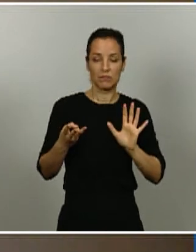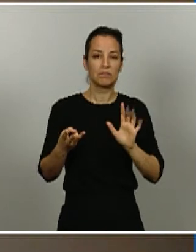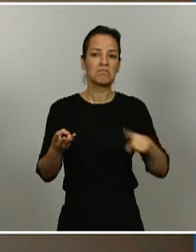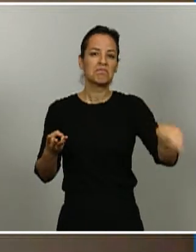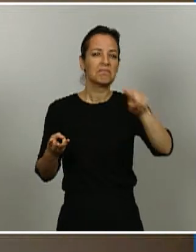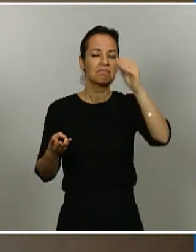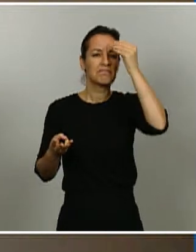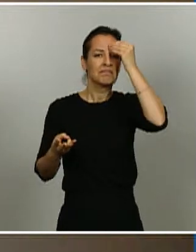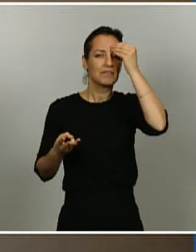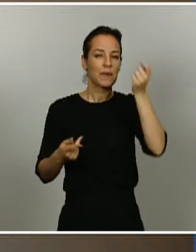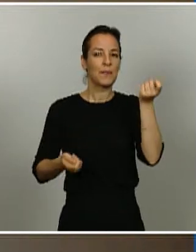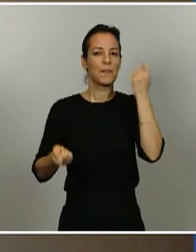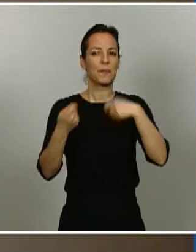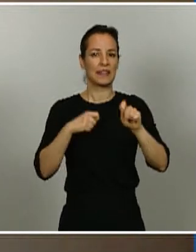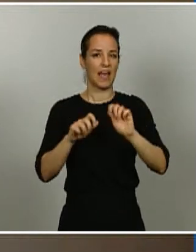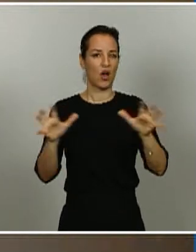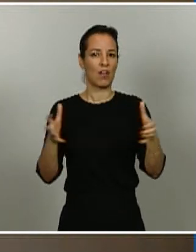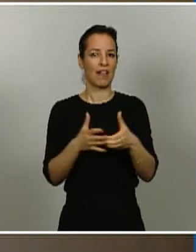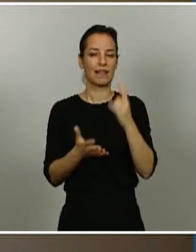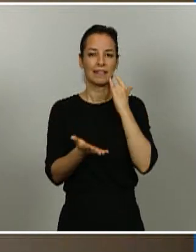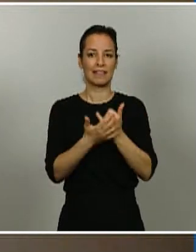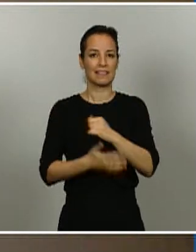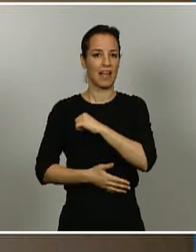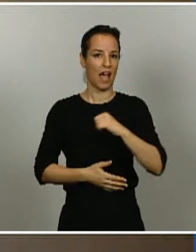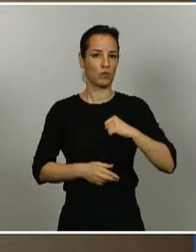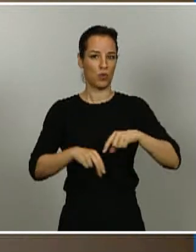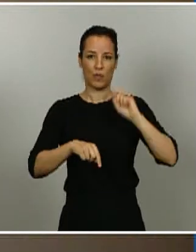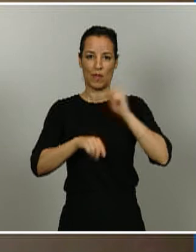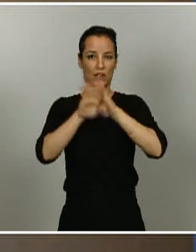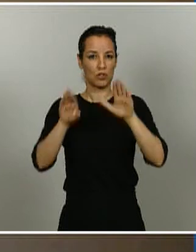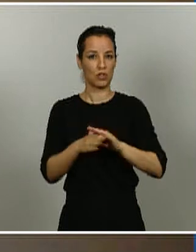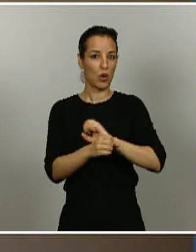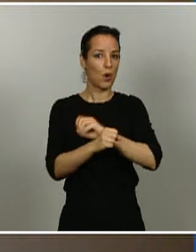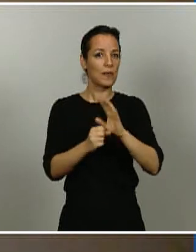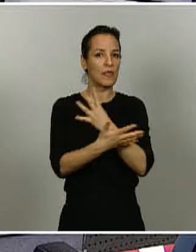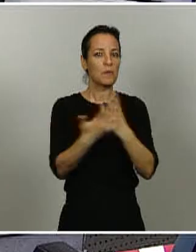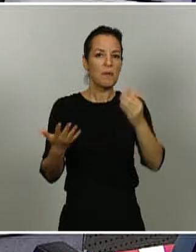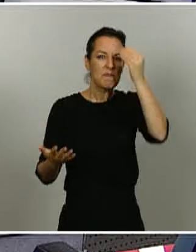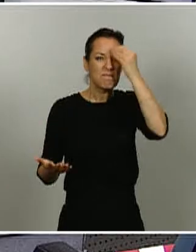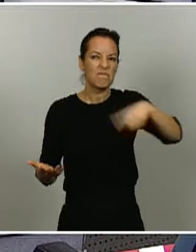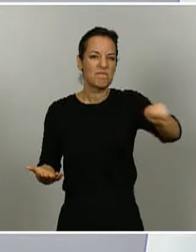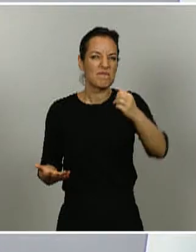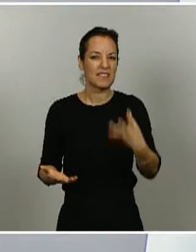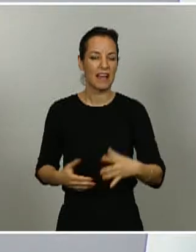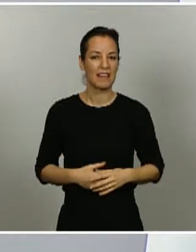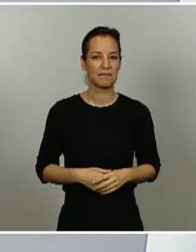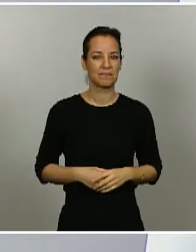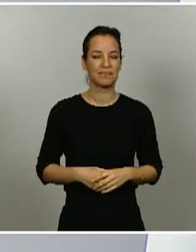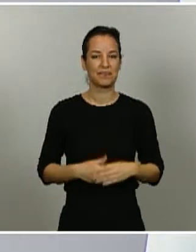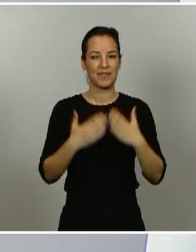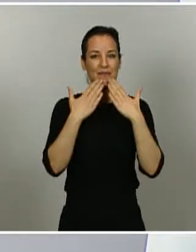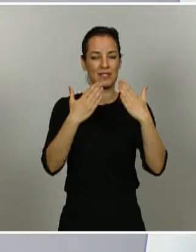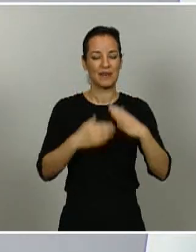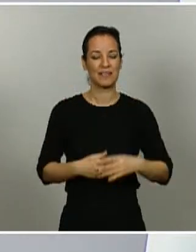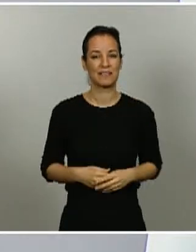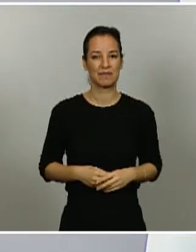venta online de test de autodiagnóstico de COVID-19. Muchas gracias. Muchas gracias Juan Carlos. Respecto a las personas con